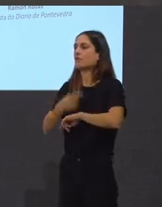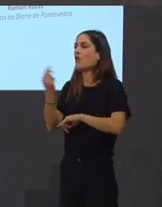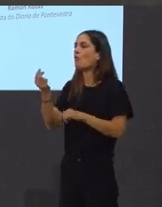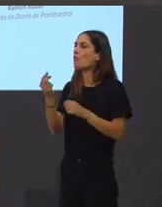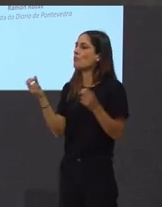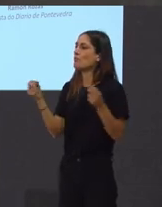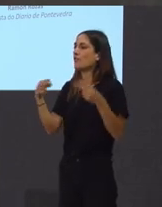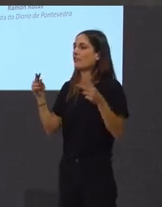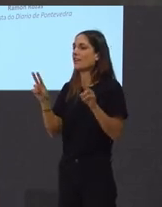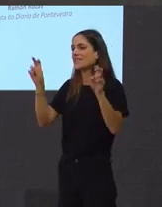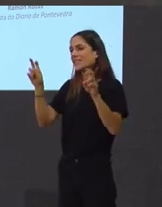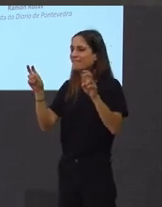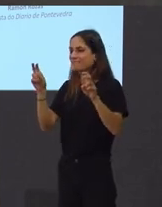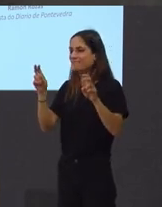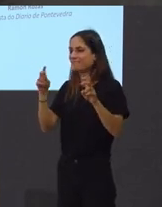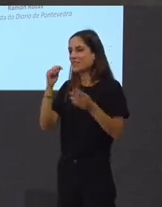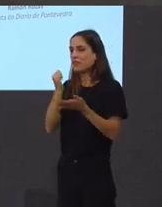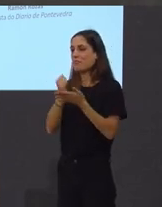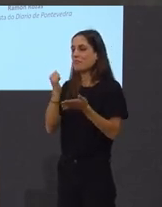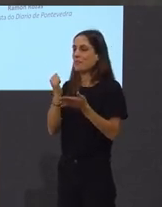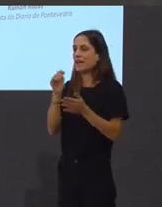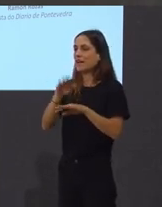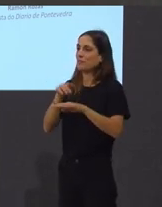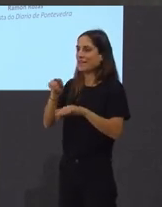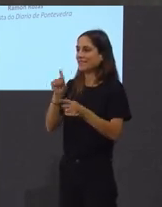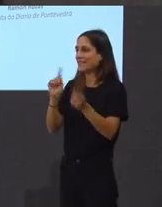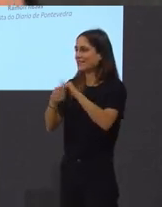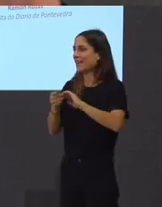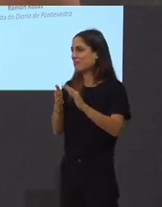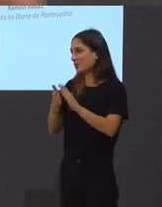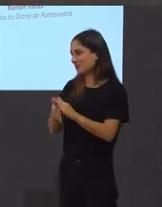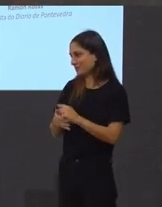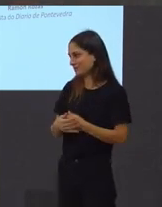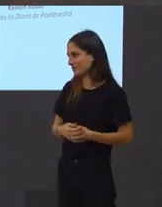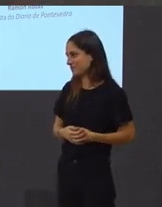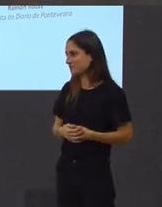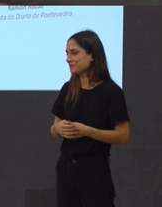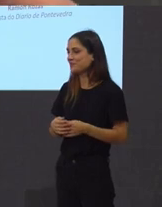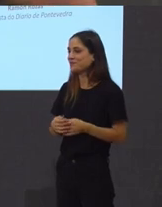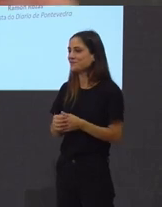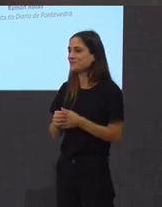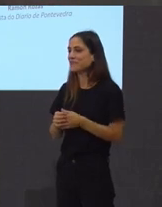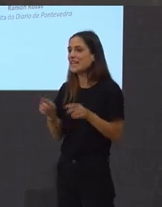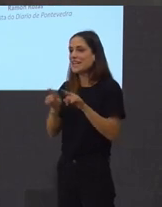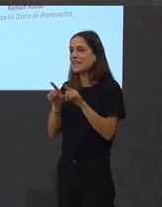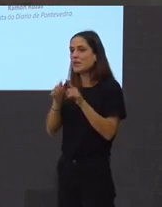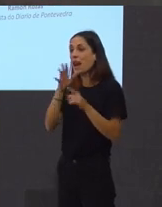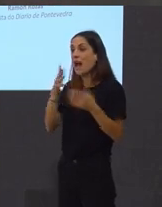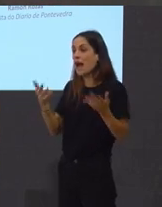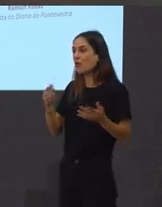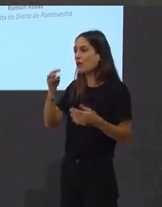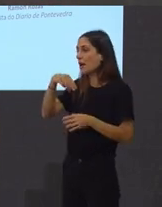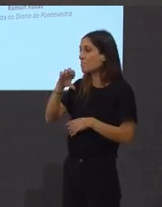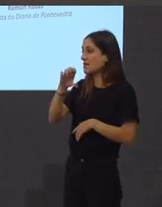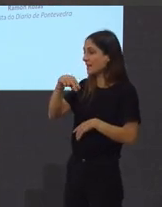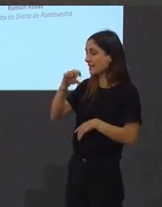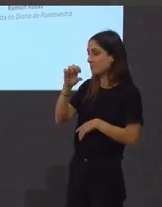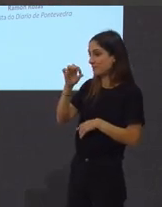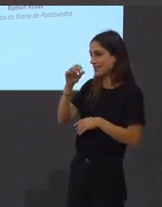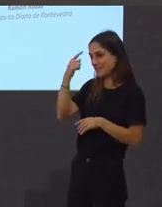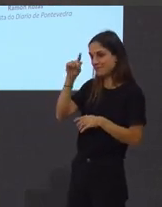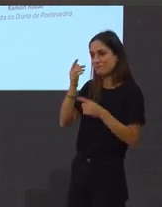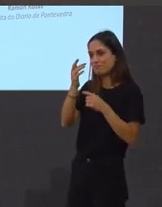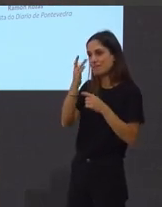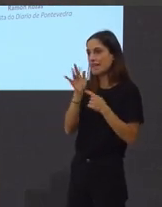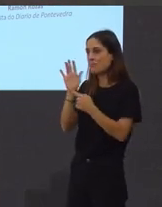eso é un invento fantástico e de pensando para casa podo facer un meme co Galicia Profunda eu fixen un